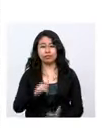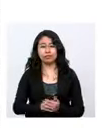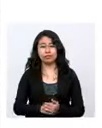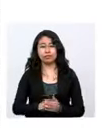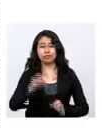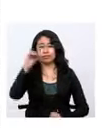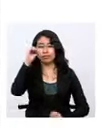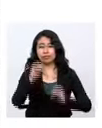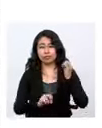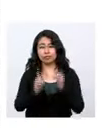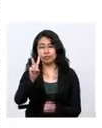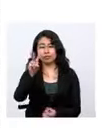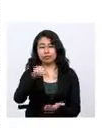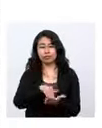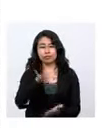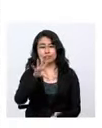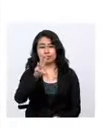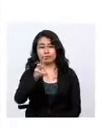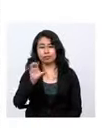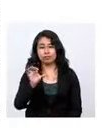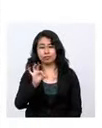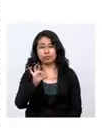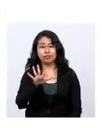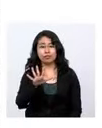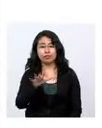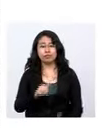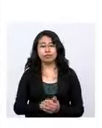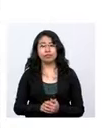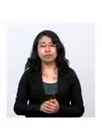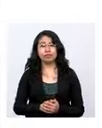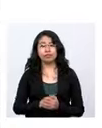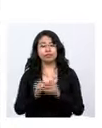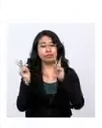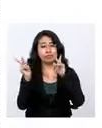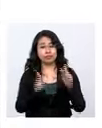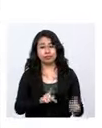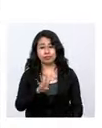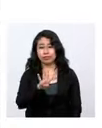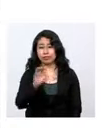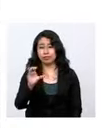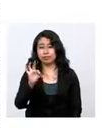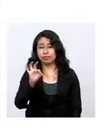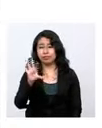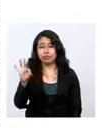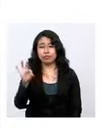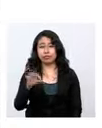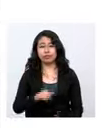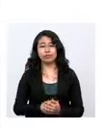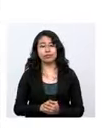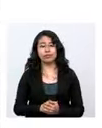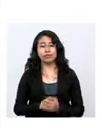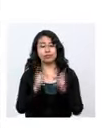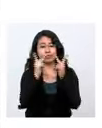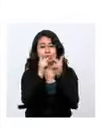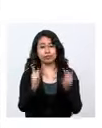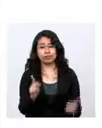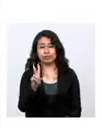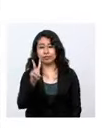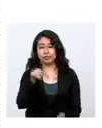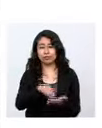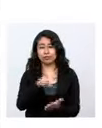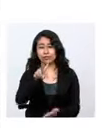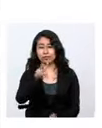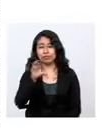Oruro, 2.695. Pando, 499. Potosí, 2